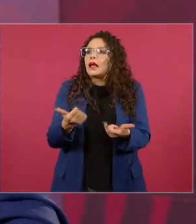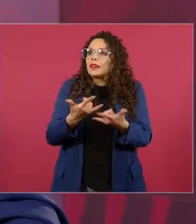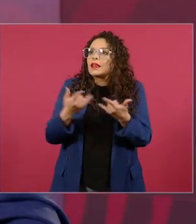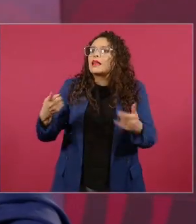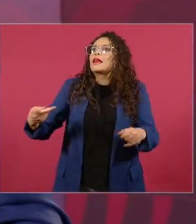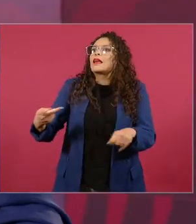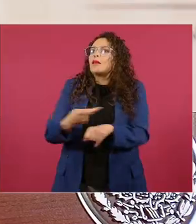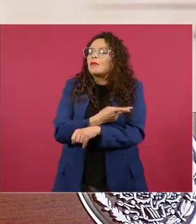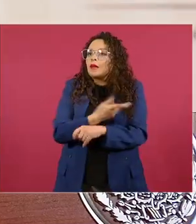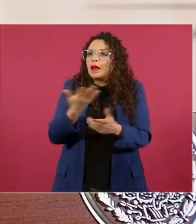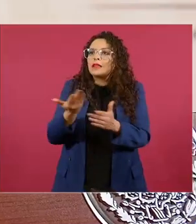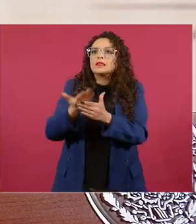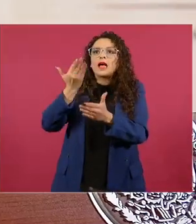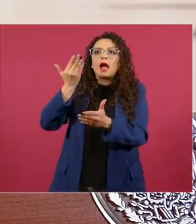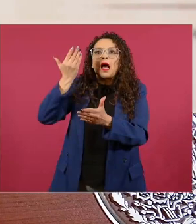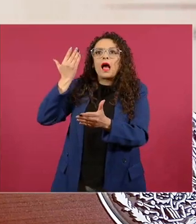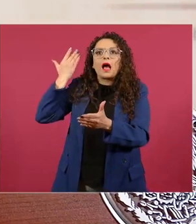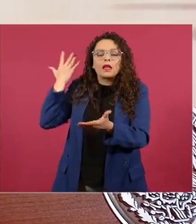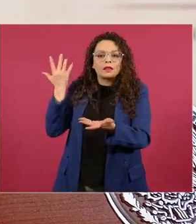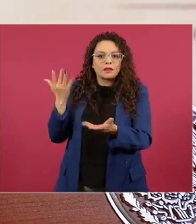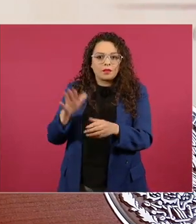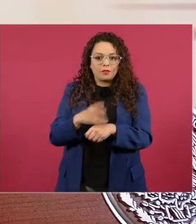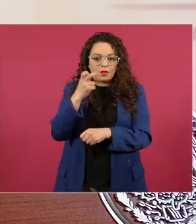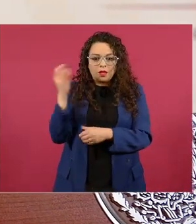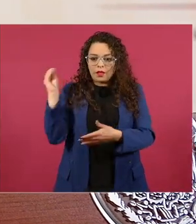tratados una frase